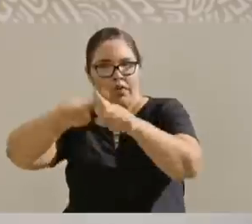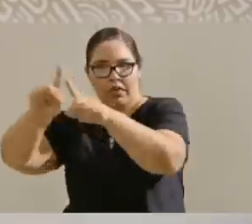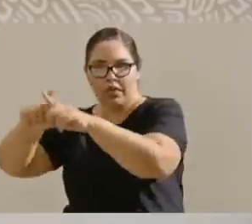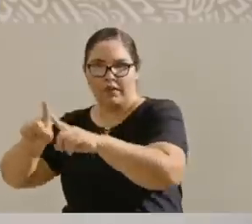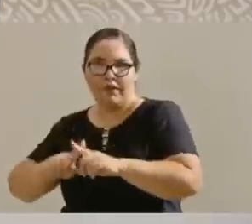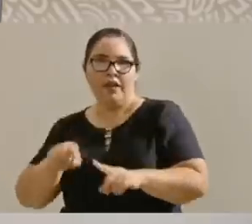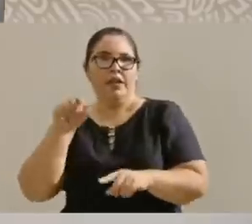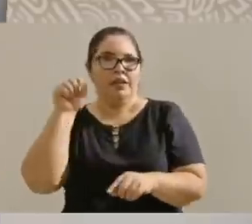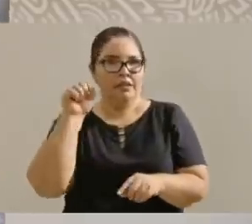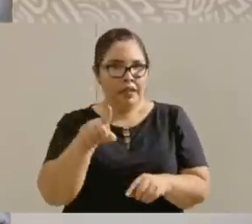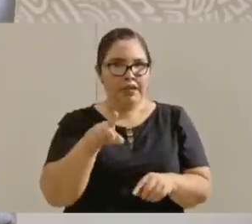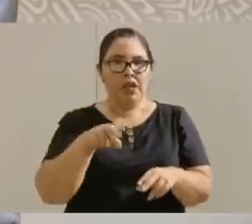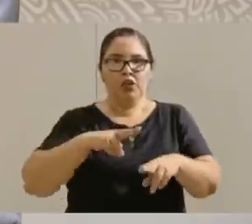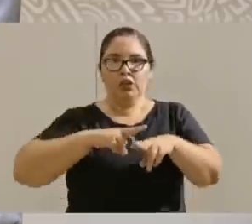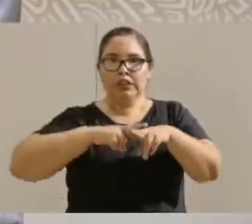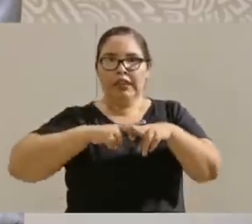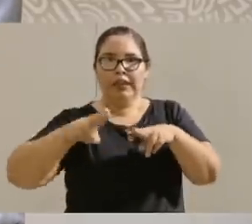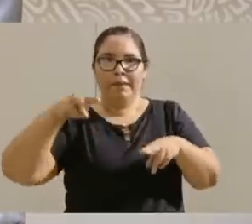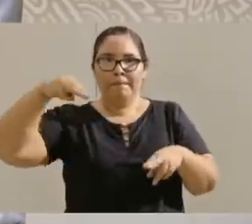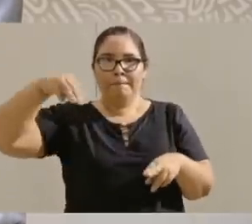tramo del Tren Maya,